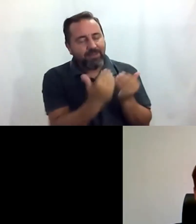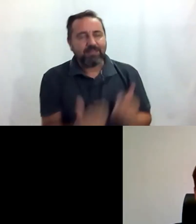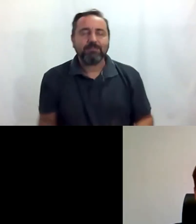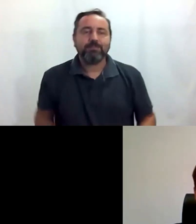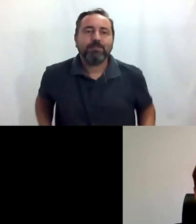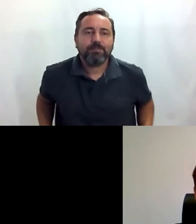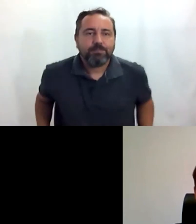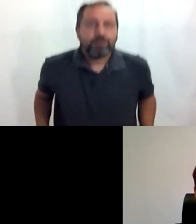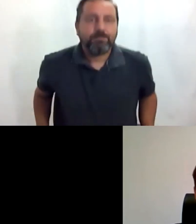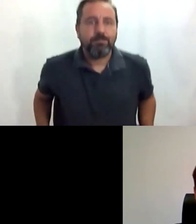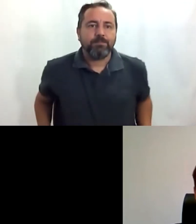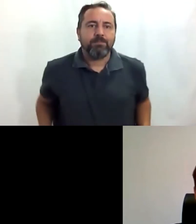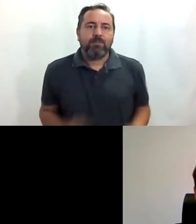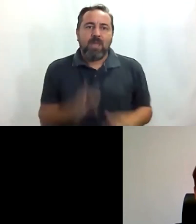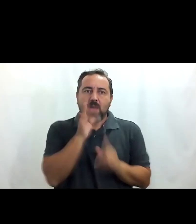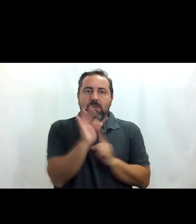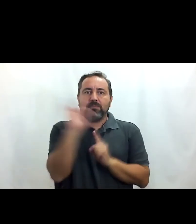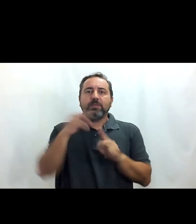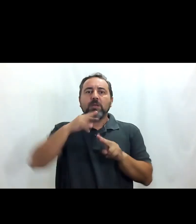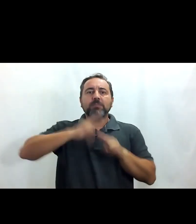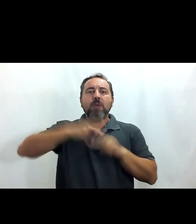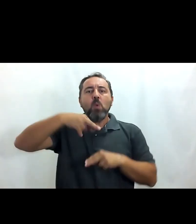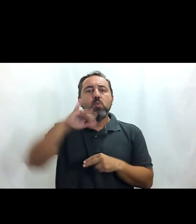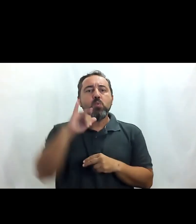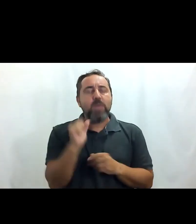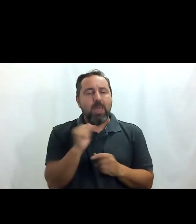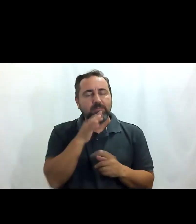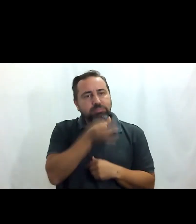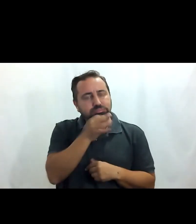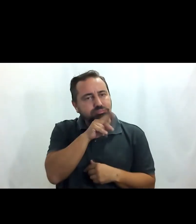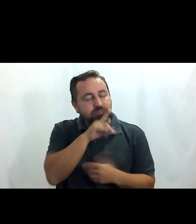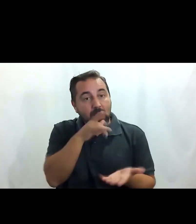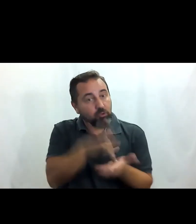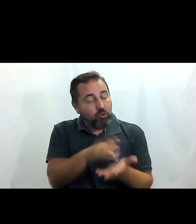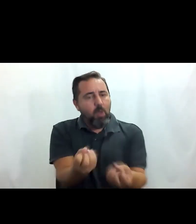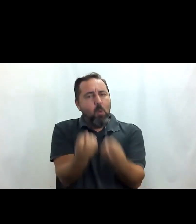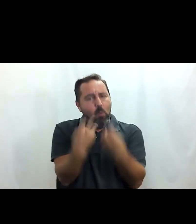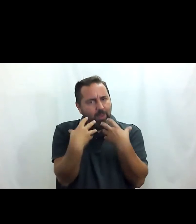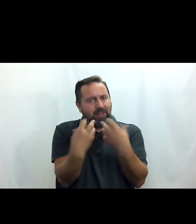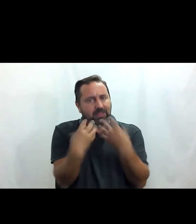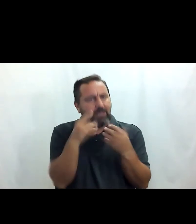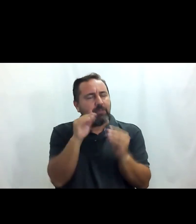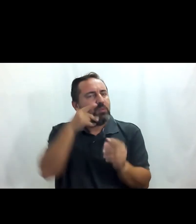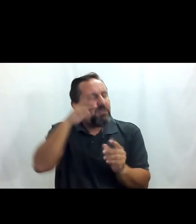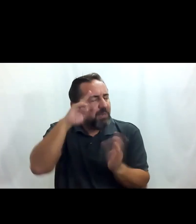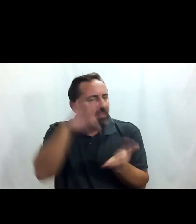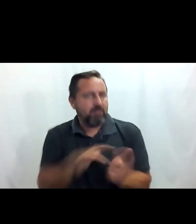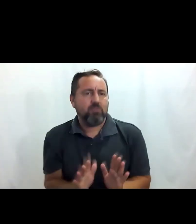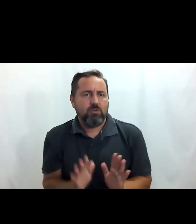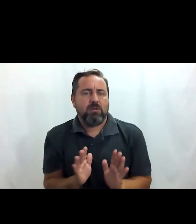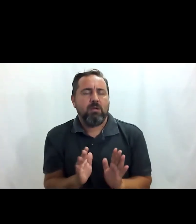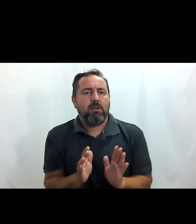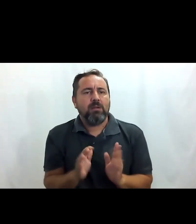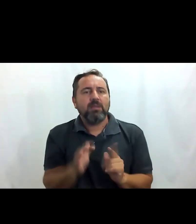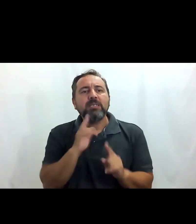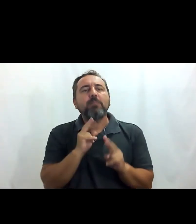quiero darle la palabra a Nuria para que nos cuente su experiencia en Madrid desde el punto de vista